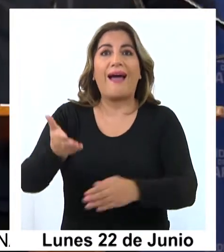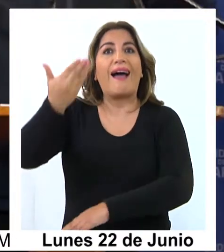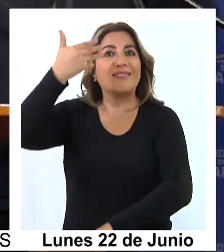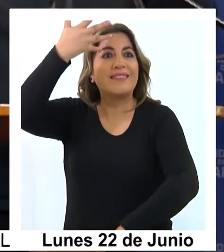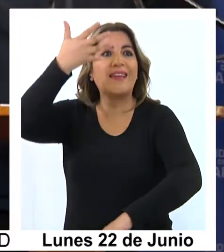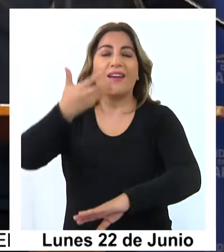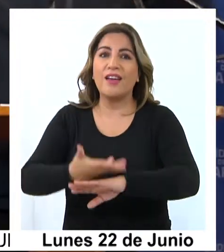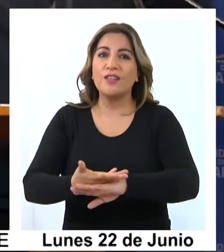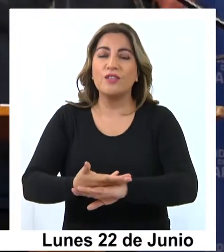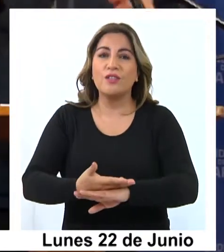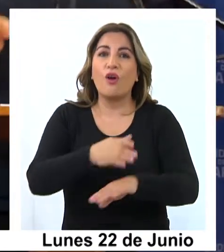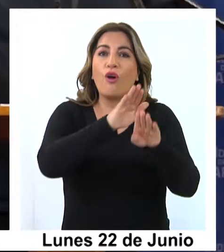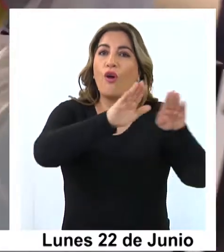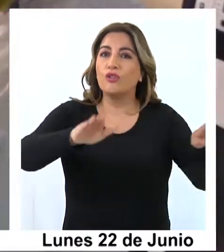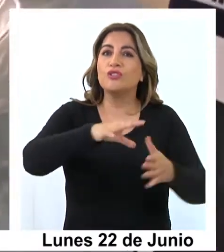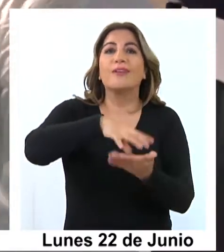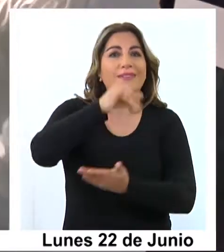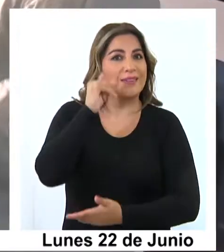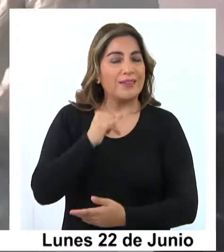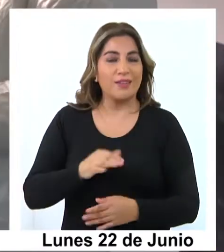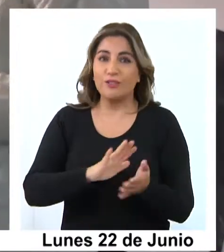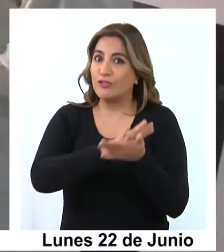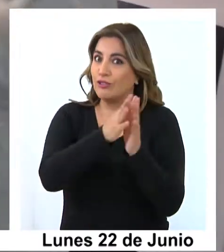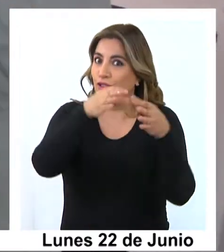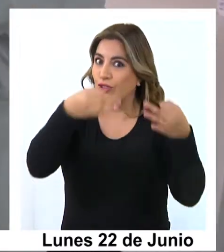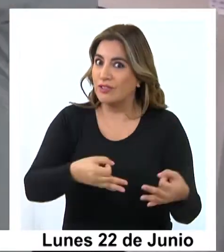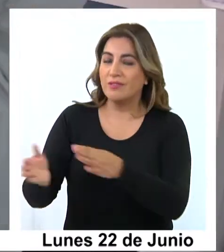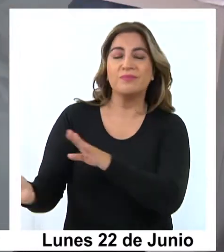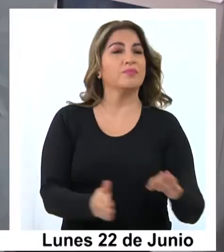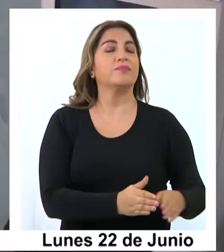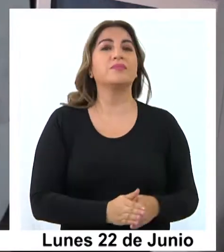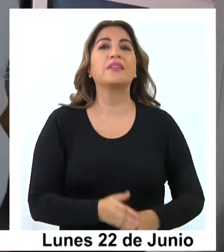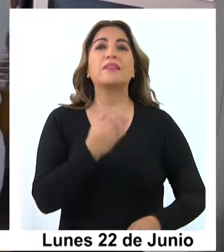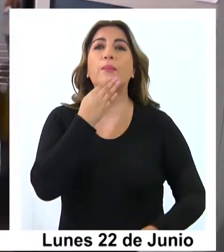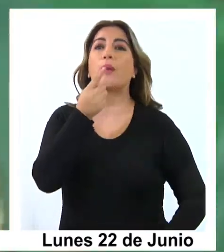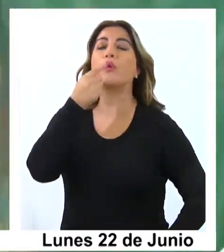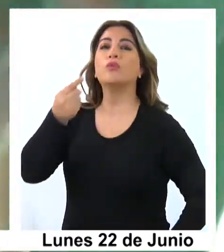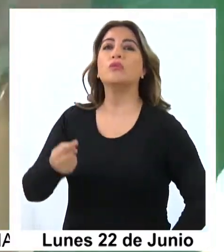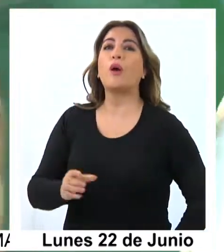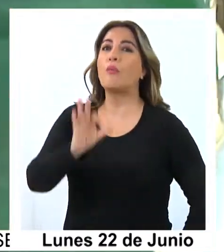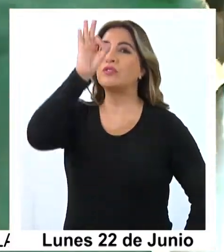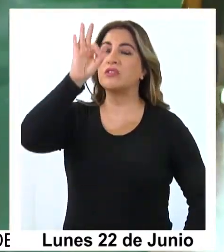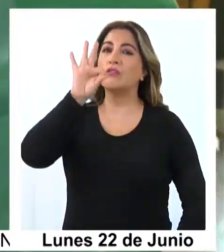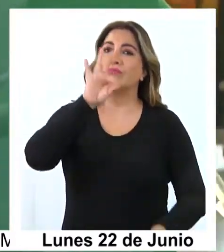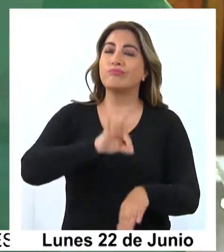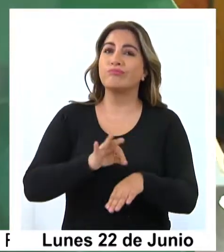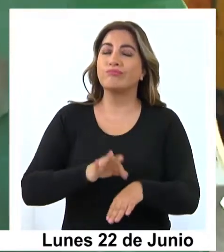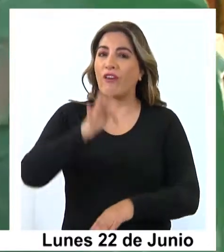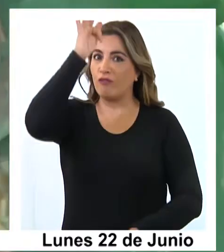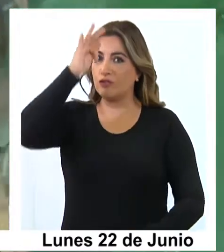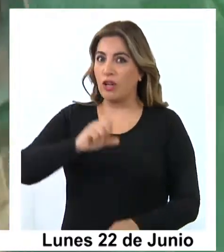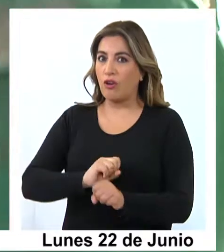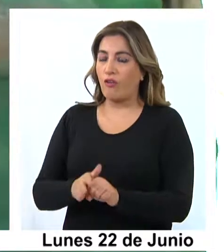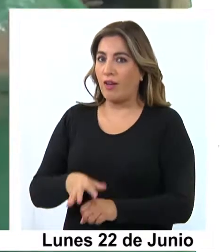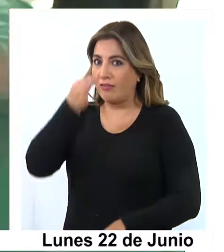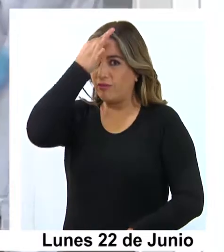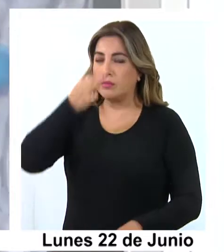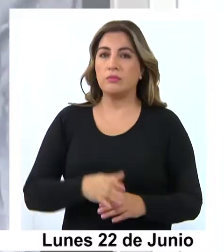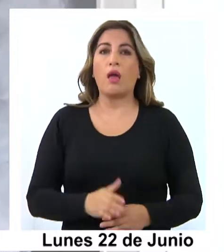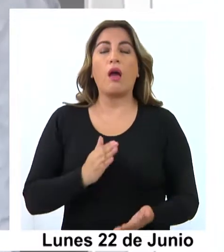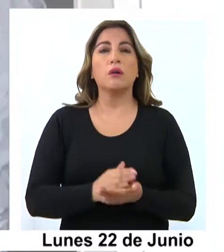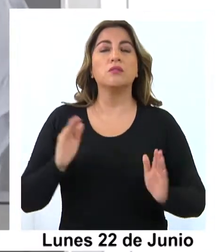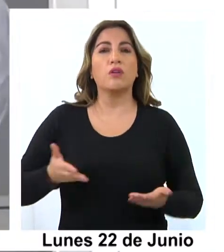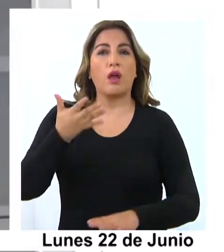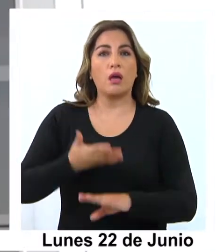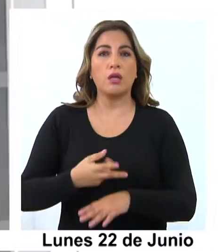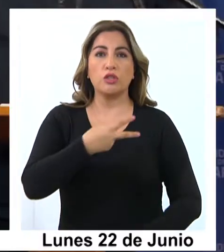las camas UCI de la región. También fue consultado sobre la cifra del personal médico afectado por el virus. A la fecha, el día